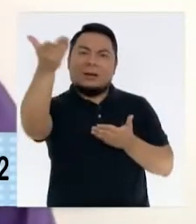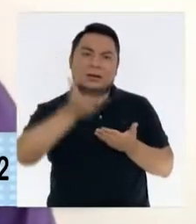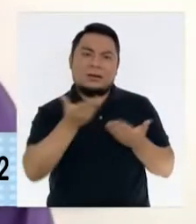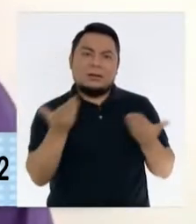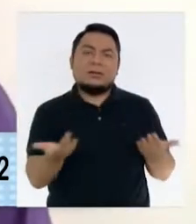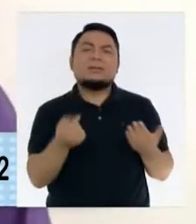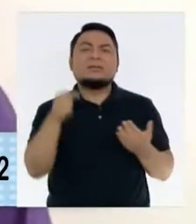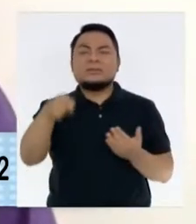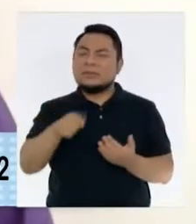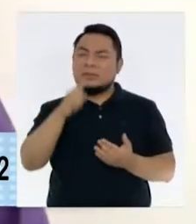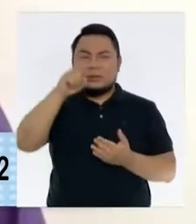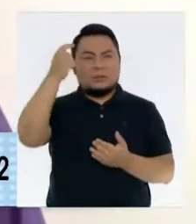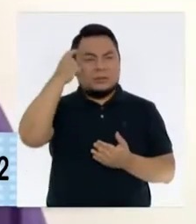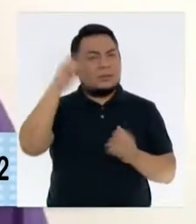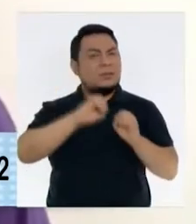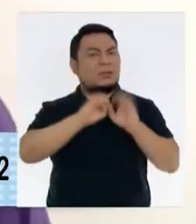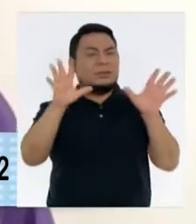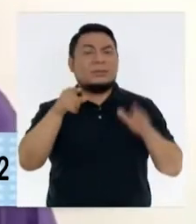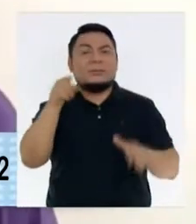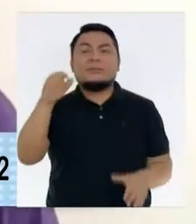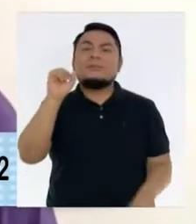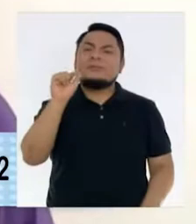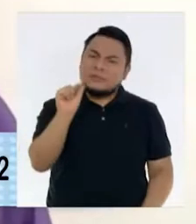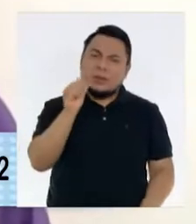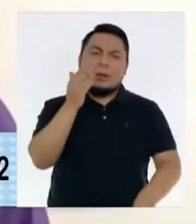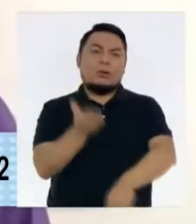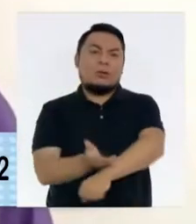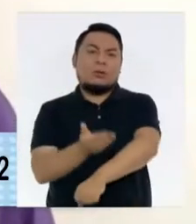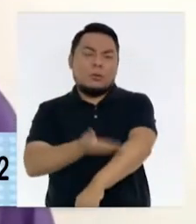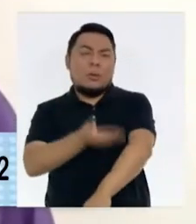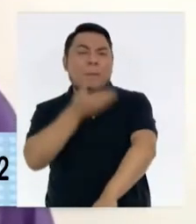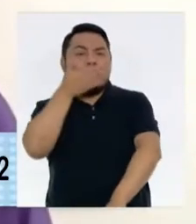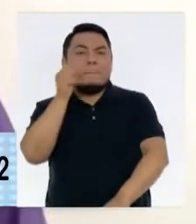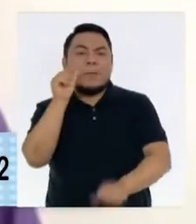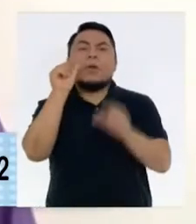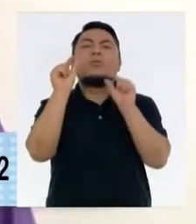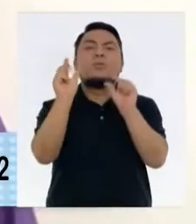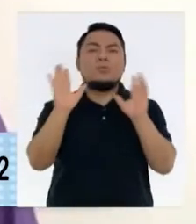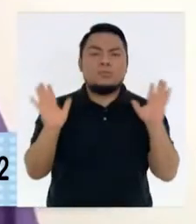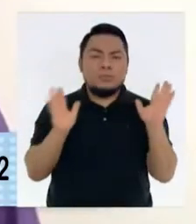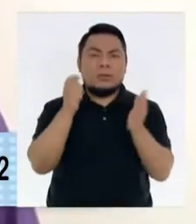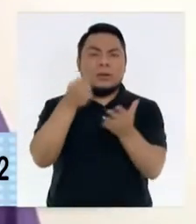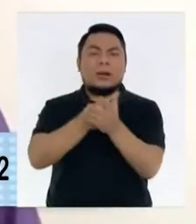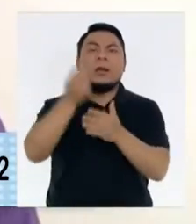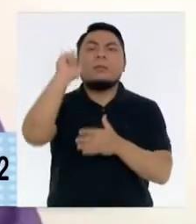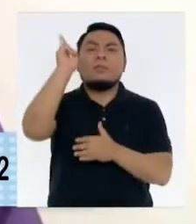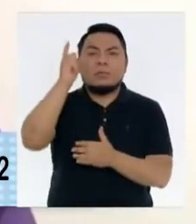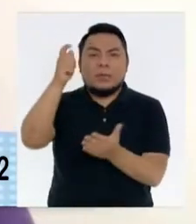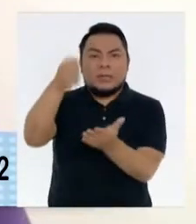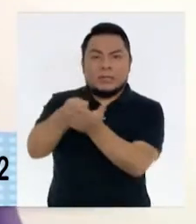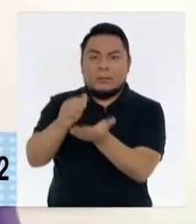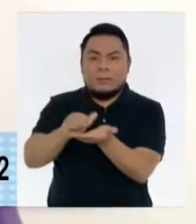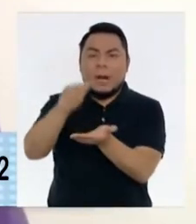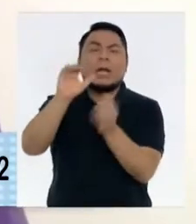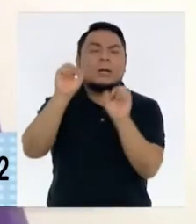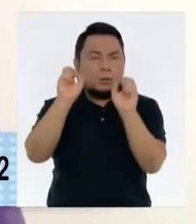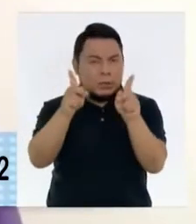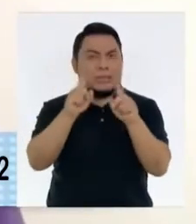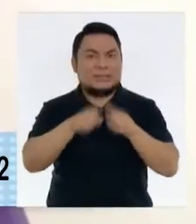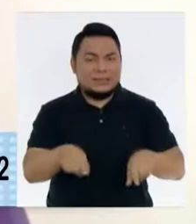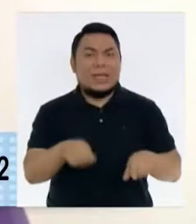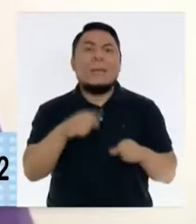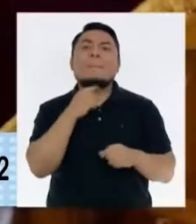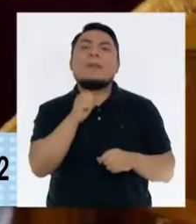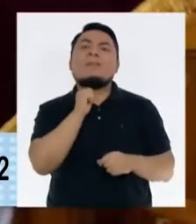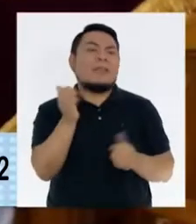debemos tenerlos bien claros si bien ha mejorado un tema por ejemplo en sueldos de maestros todavía no estamos a un nivel